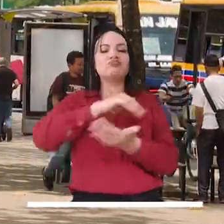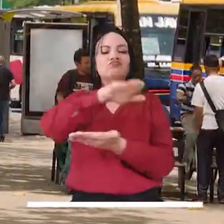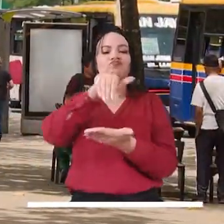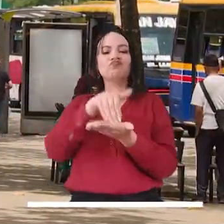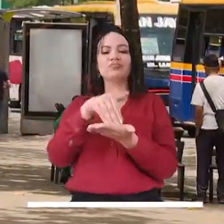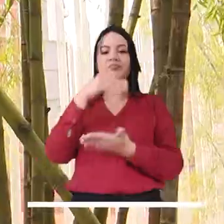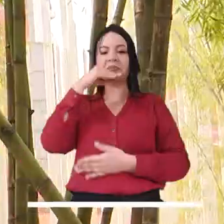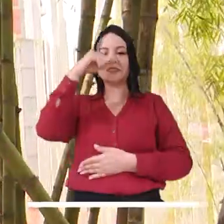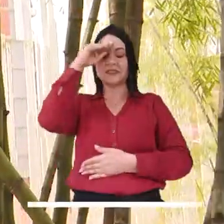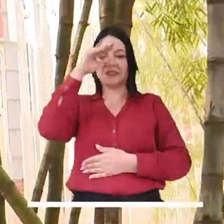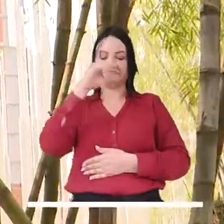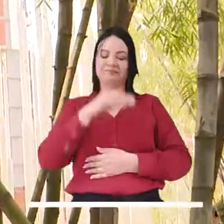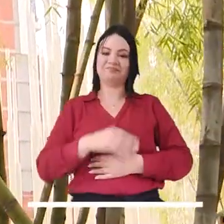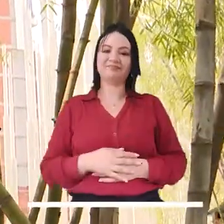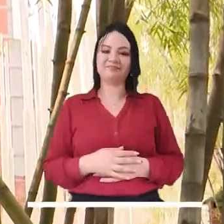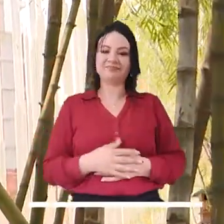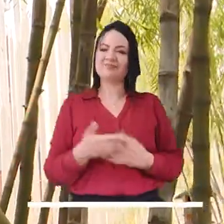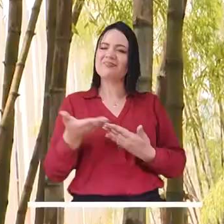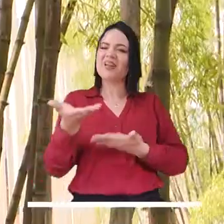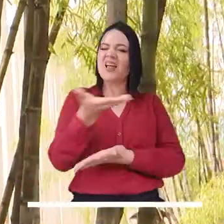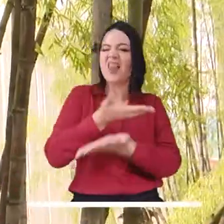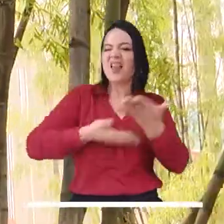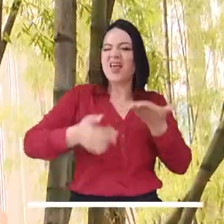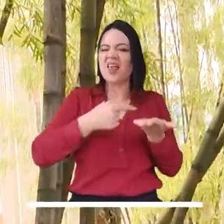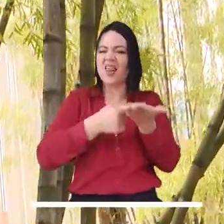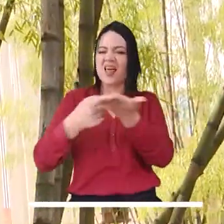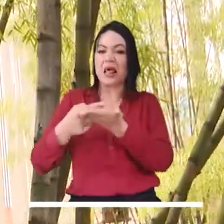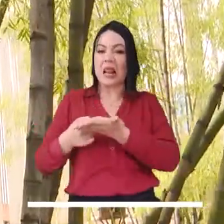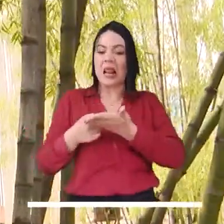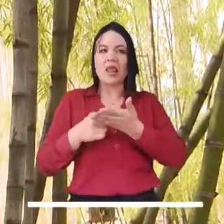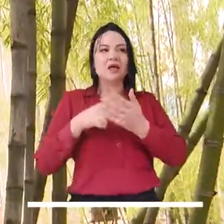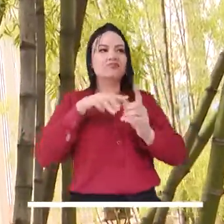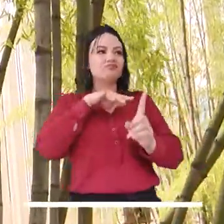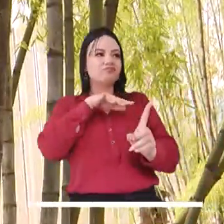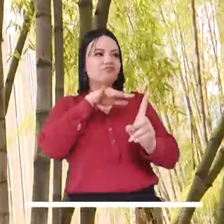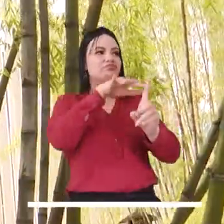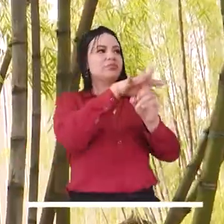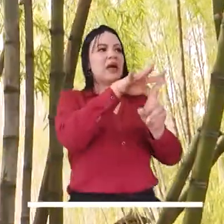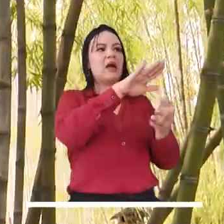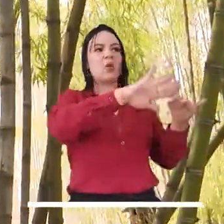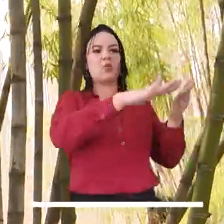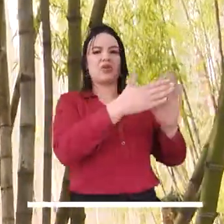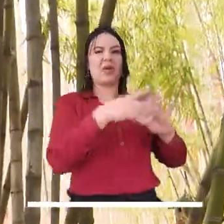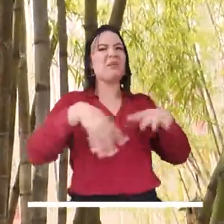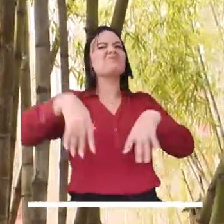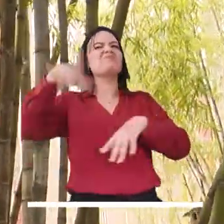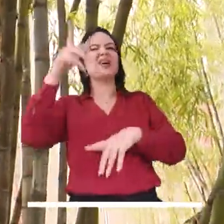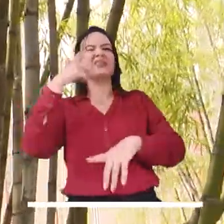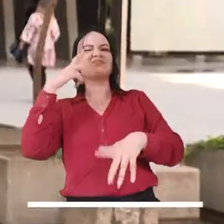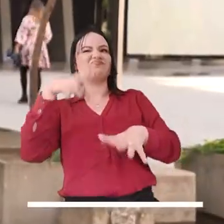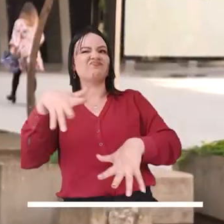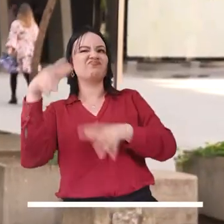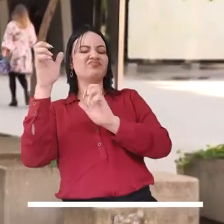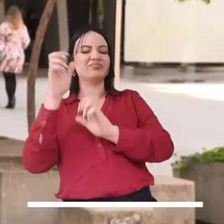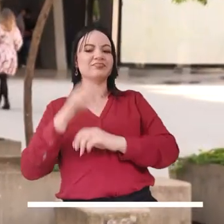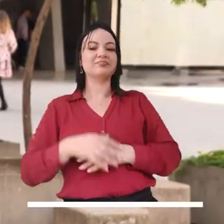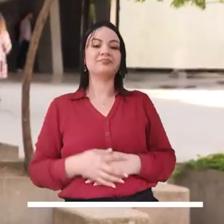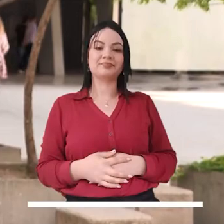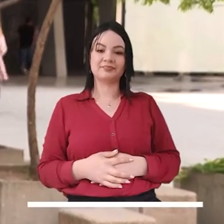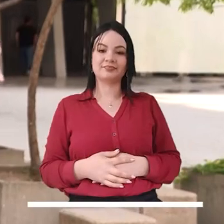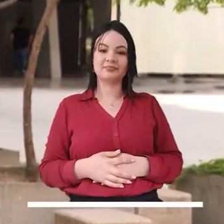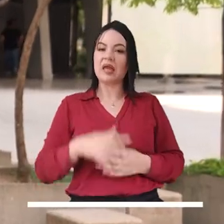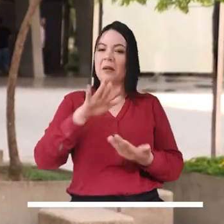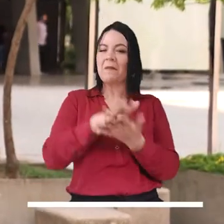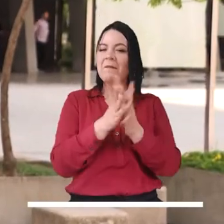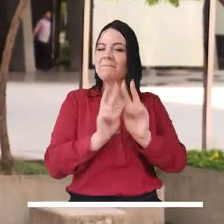Buscamos es socializar y llegar a la comunidad, más que al delincuente. La paz urbana